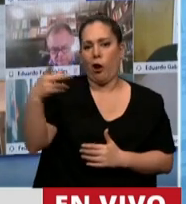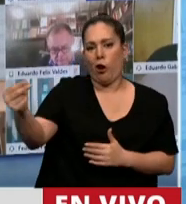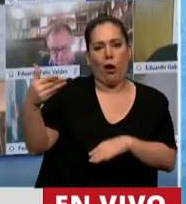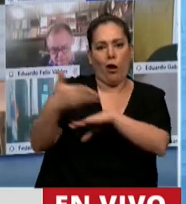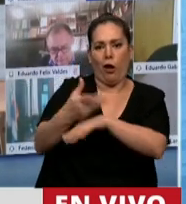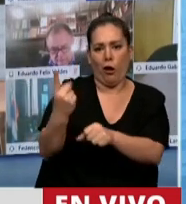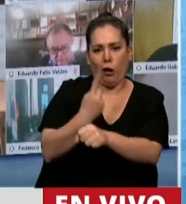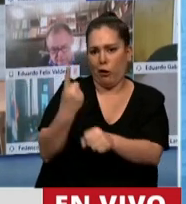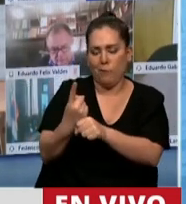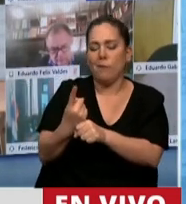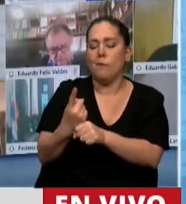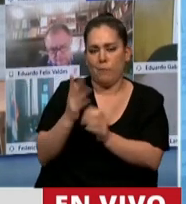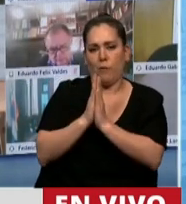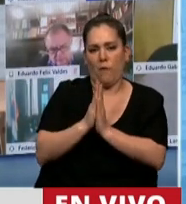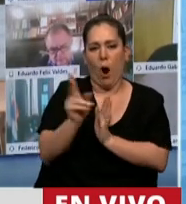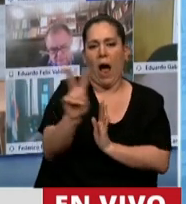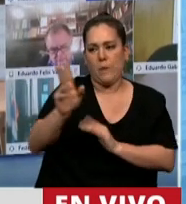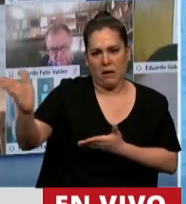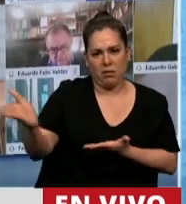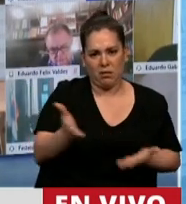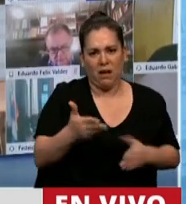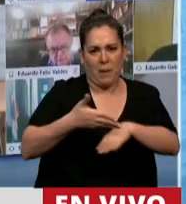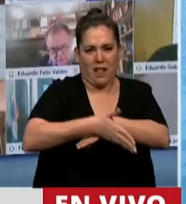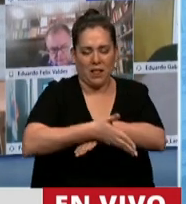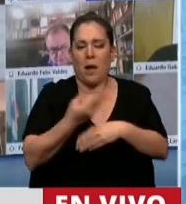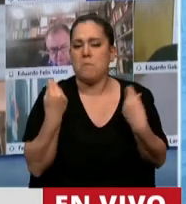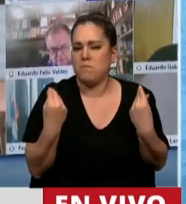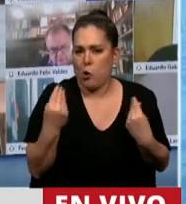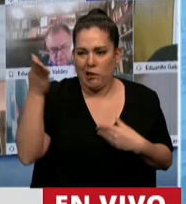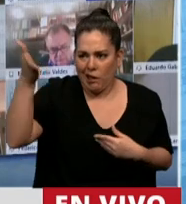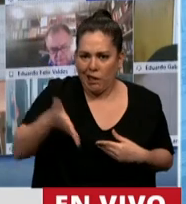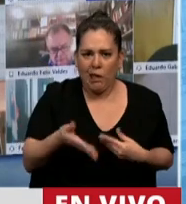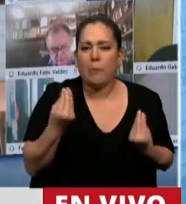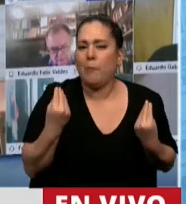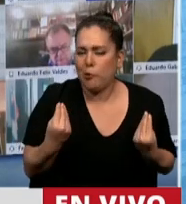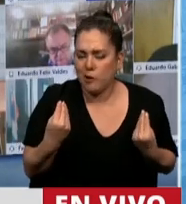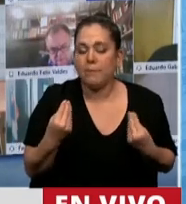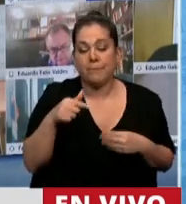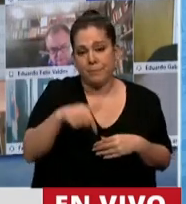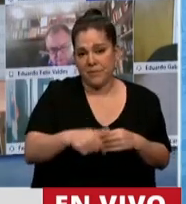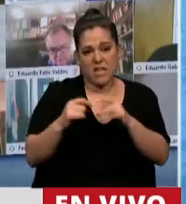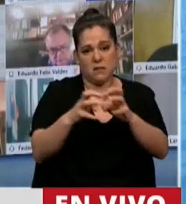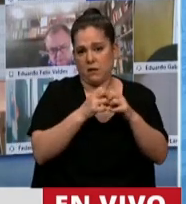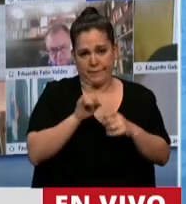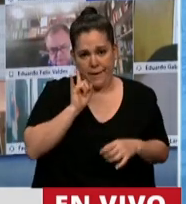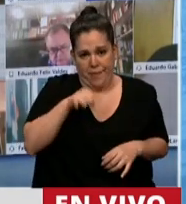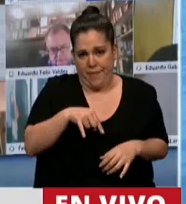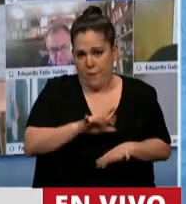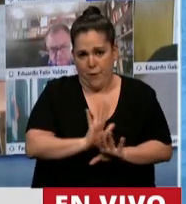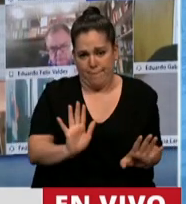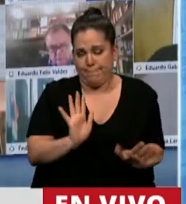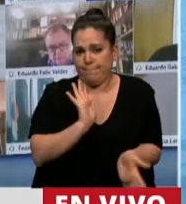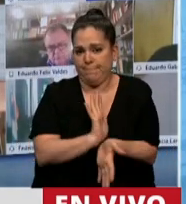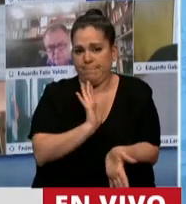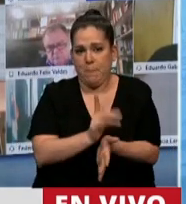a que estamos en una sesión bizarra, casi una película